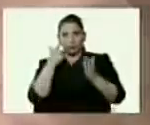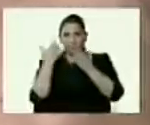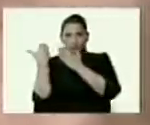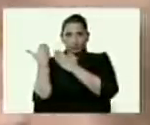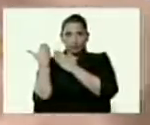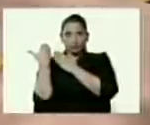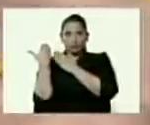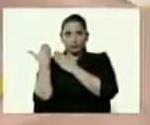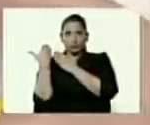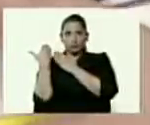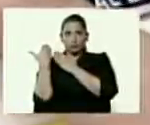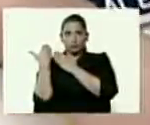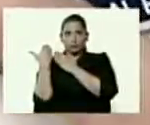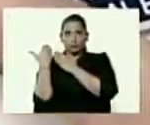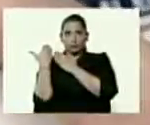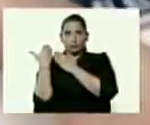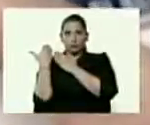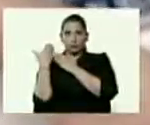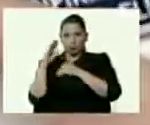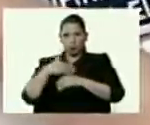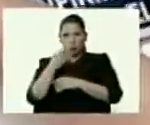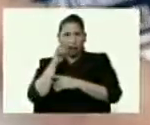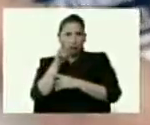¿Ven esto que está aquí? ¿Te puedes acercar?